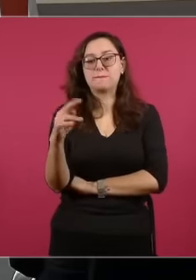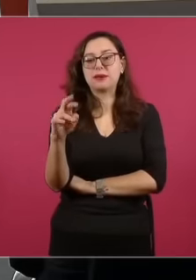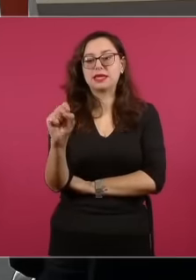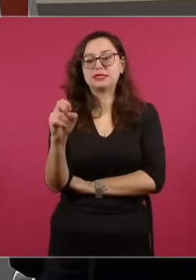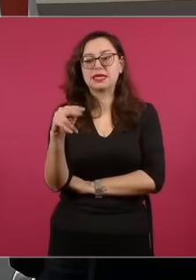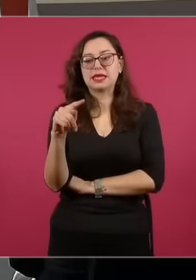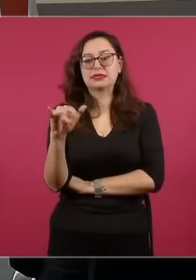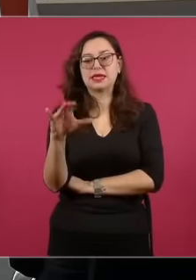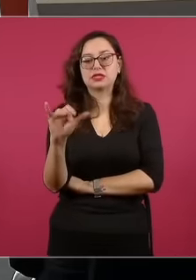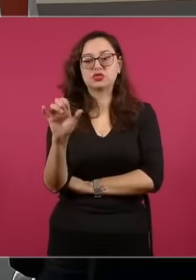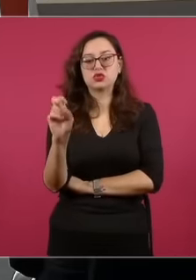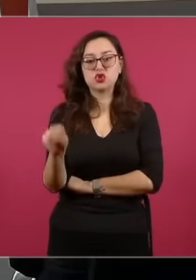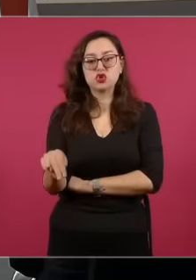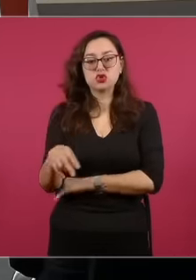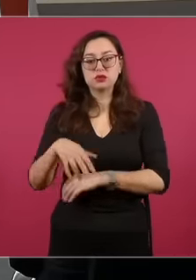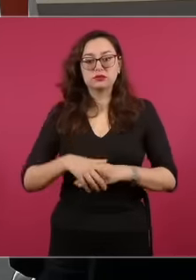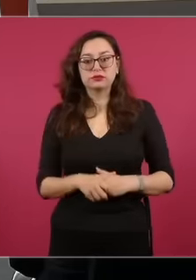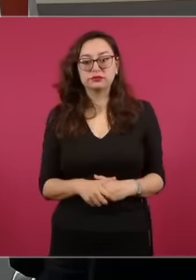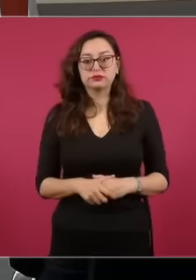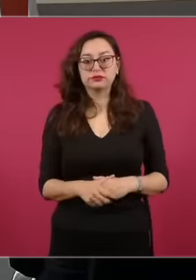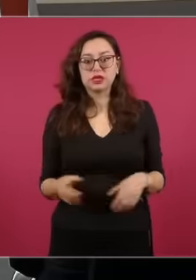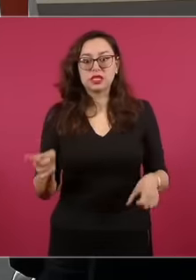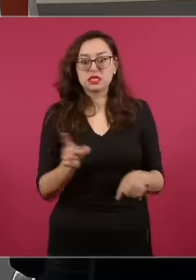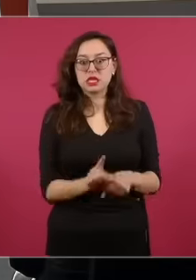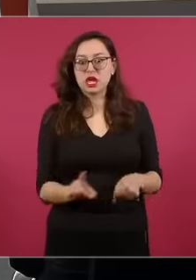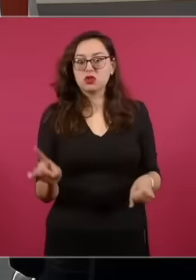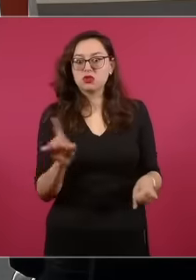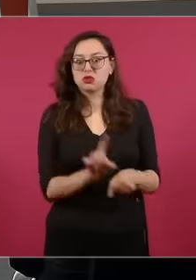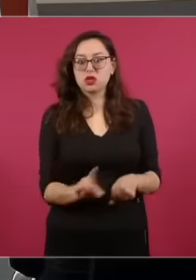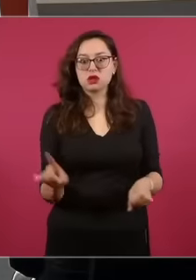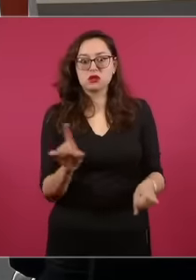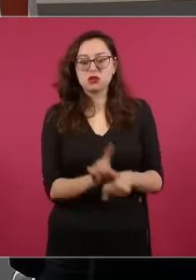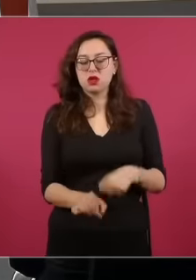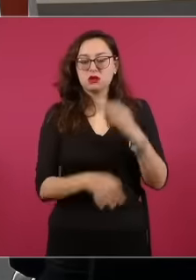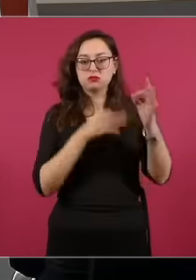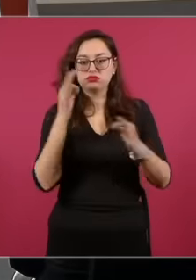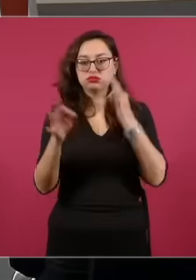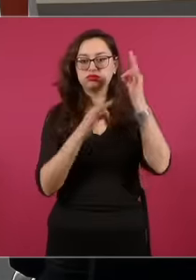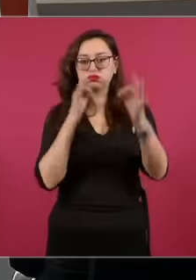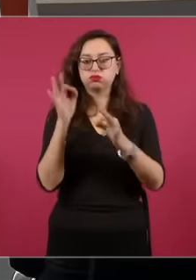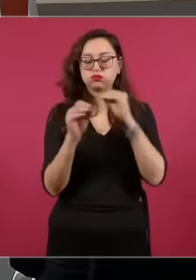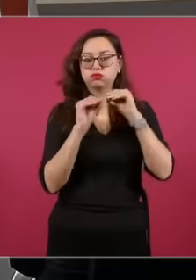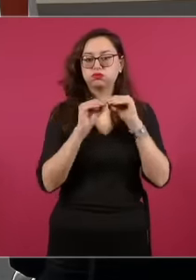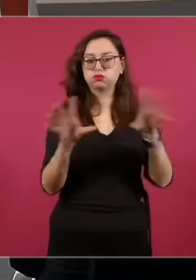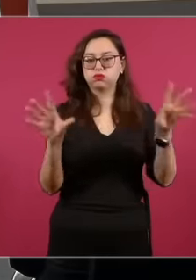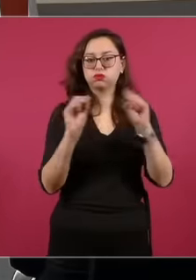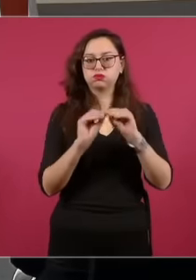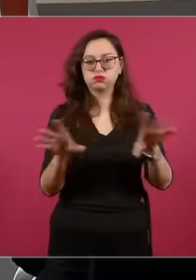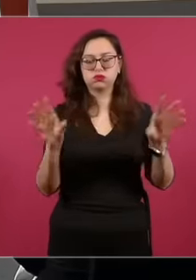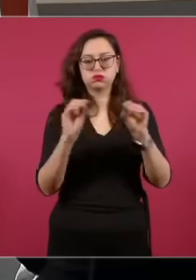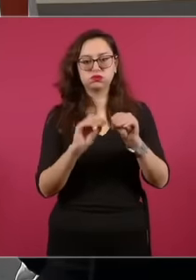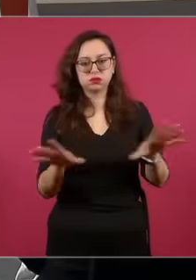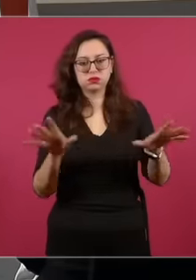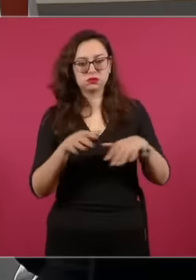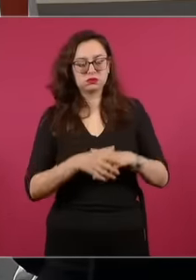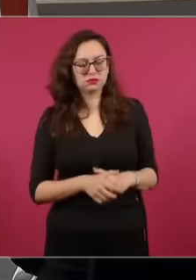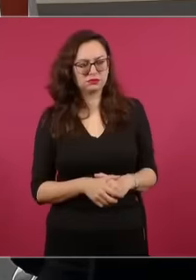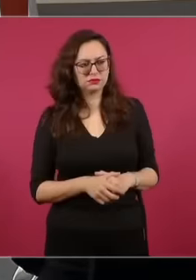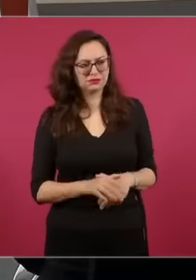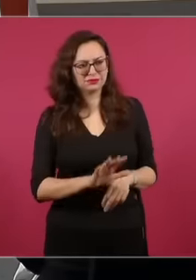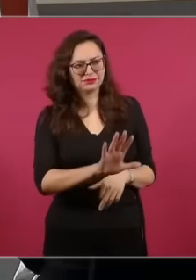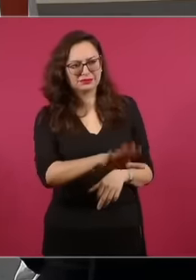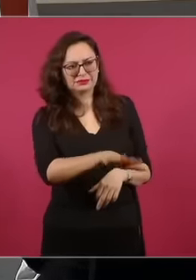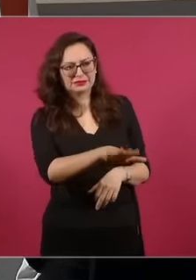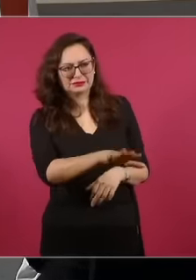y en campano a muchos cuando la Constitución